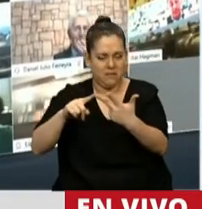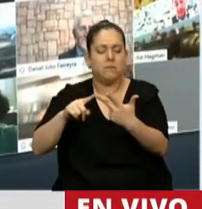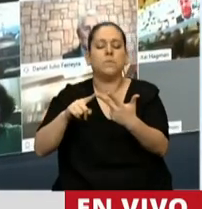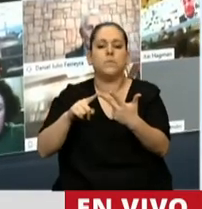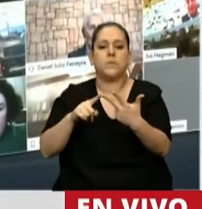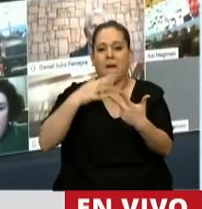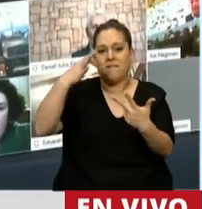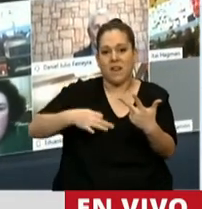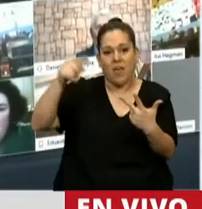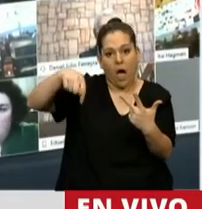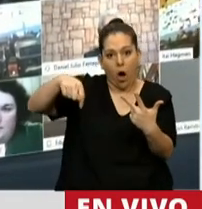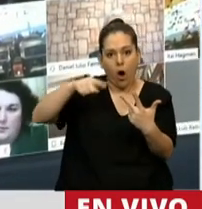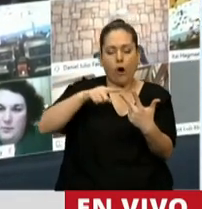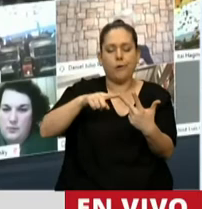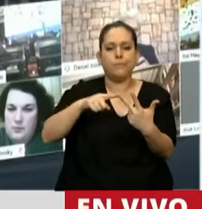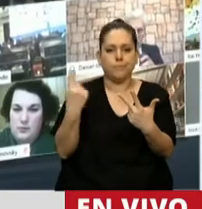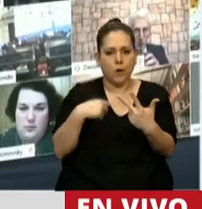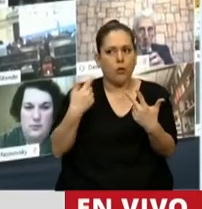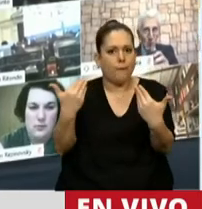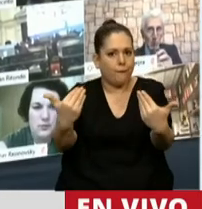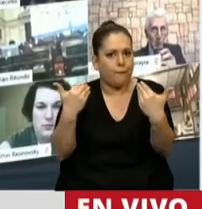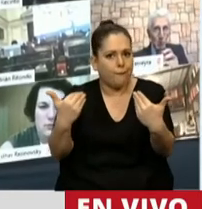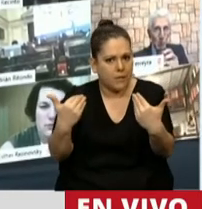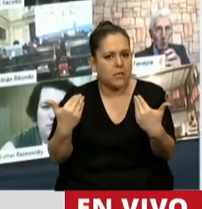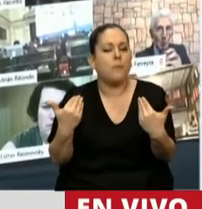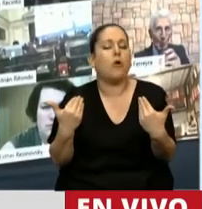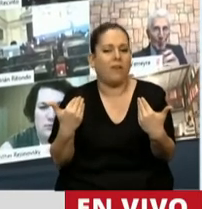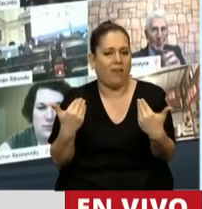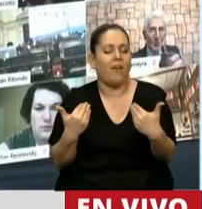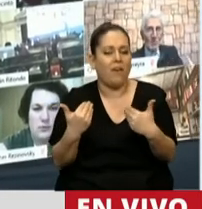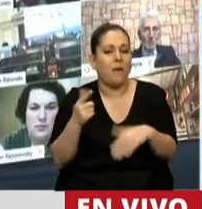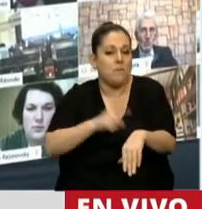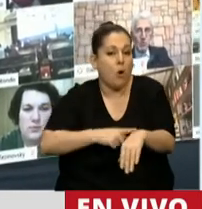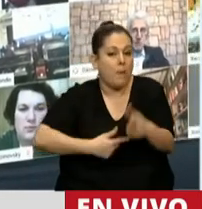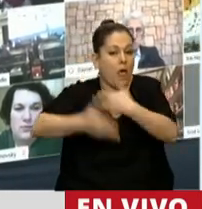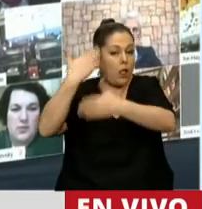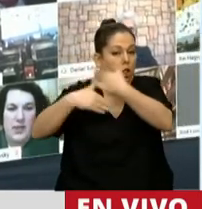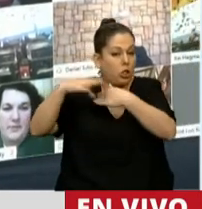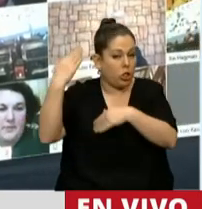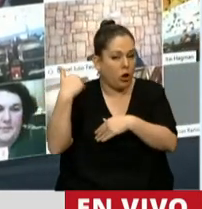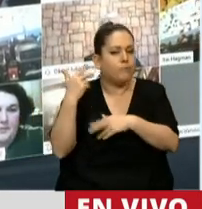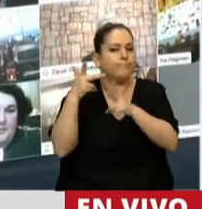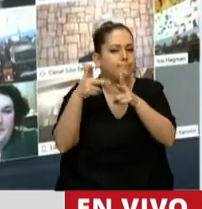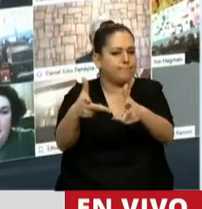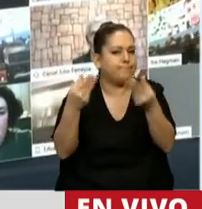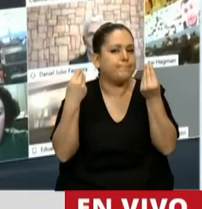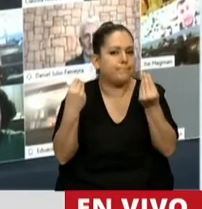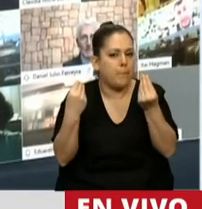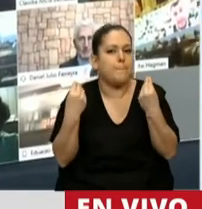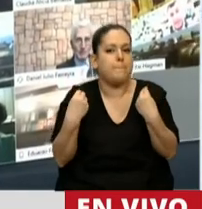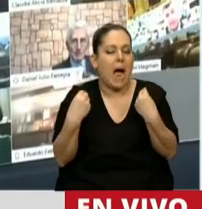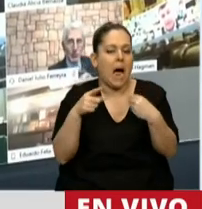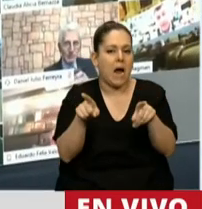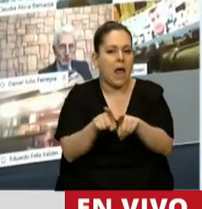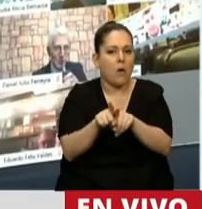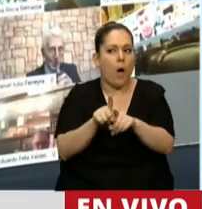celebramos, puesto que en aquel momento decíamos que básicamente para poder tener un